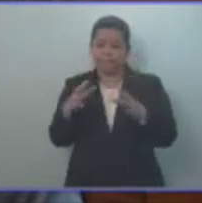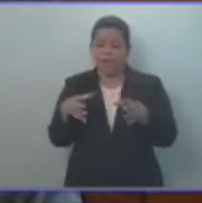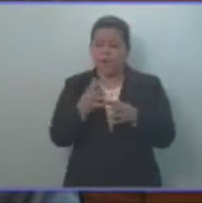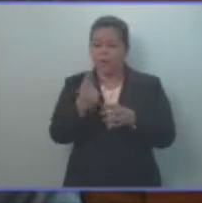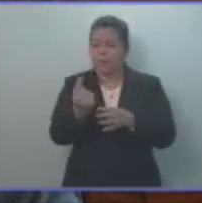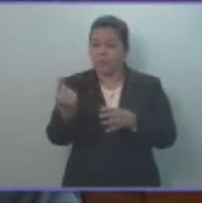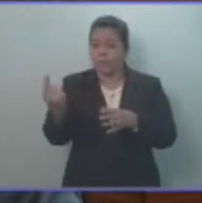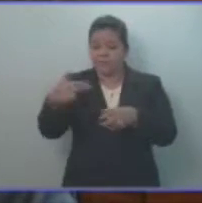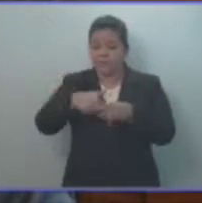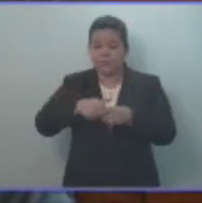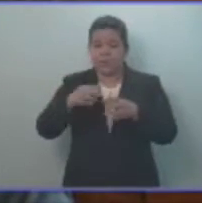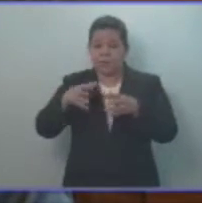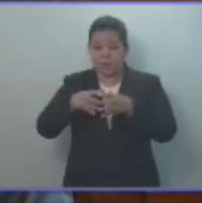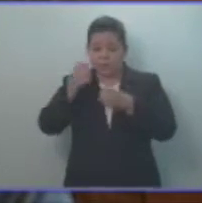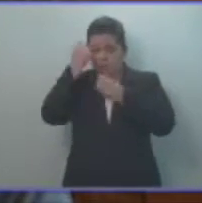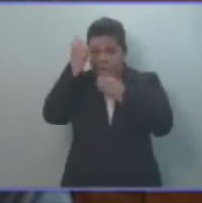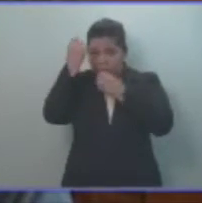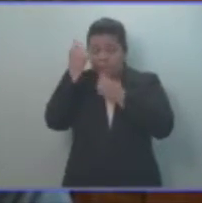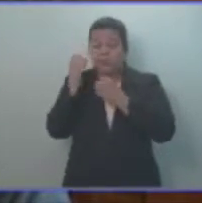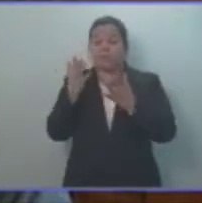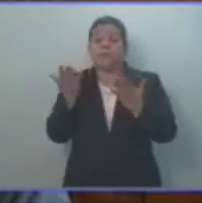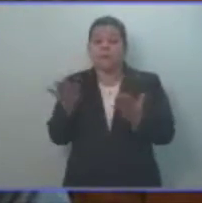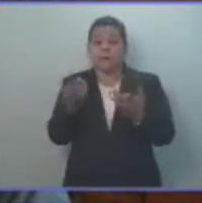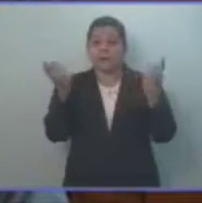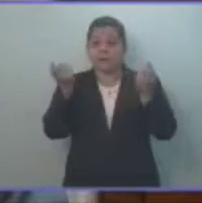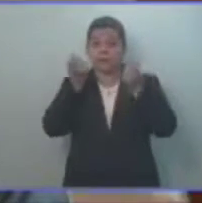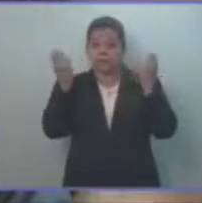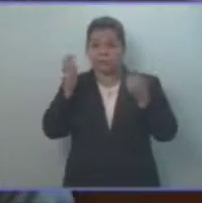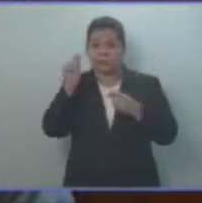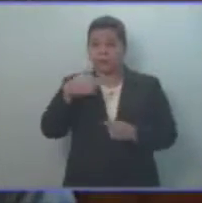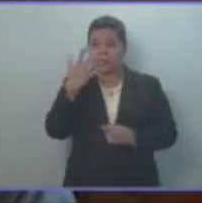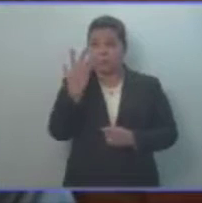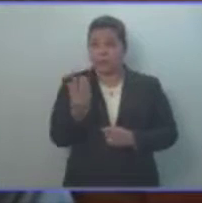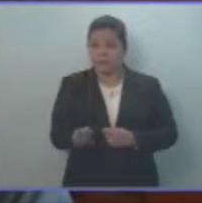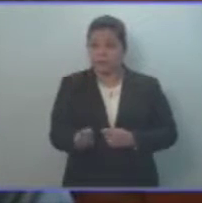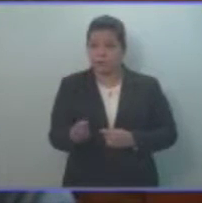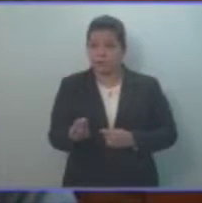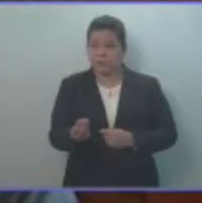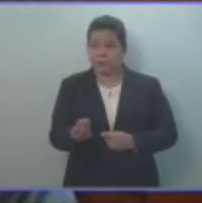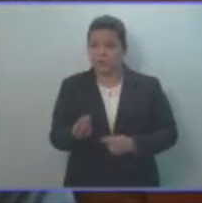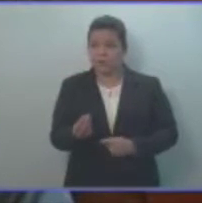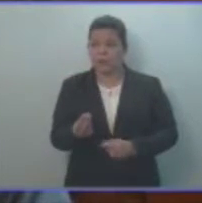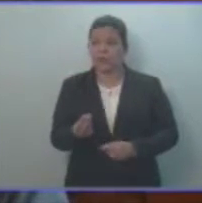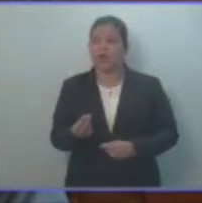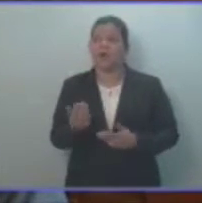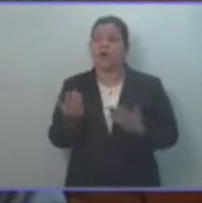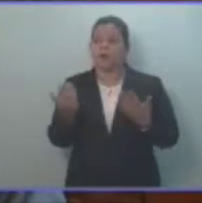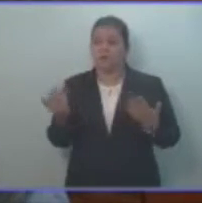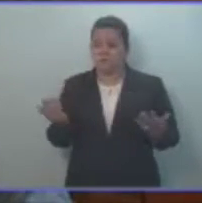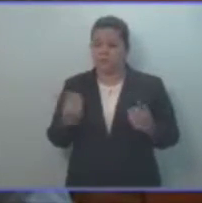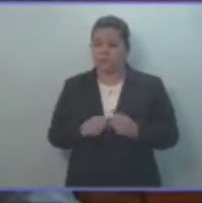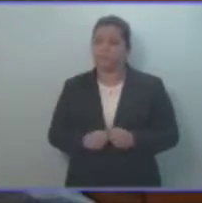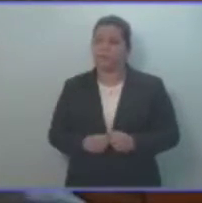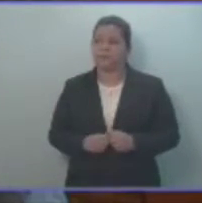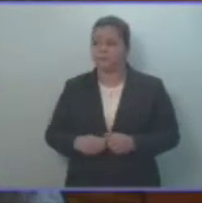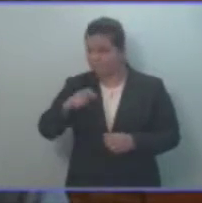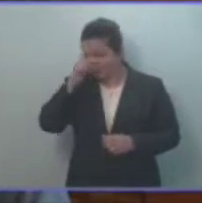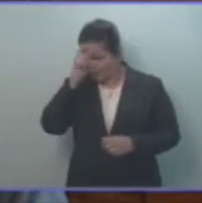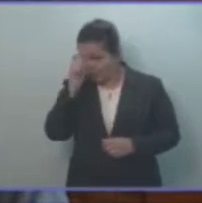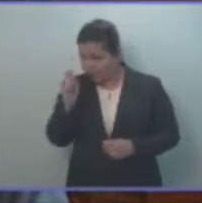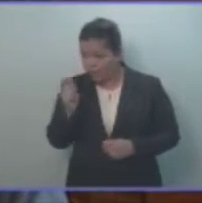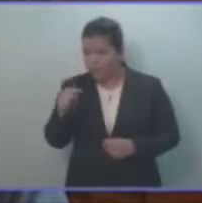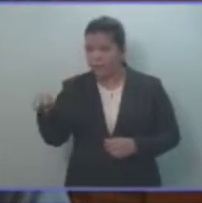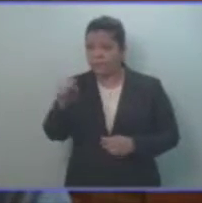por estar conmemorando este día dedicado en honor hacia